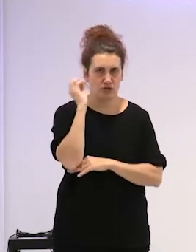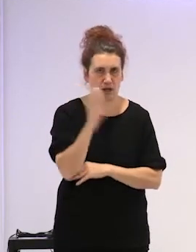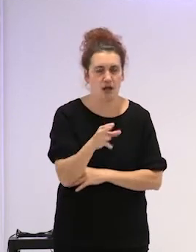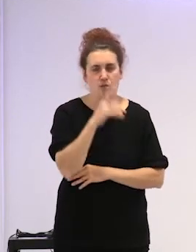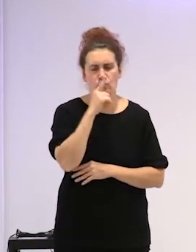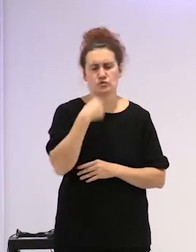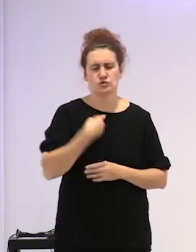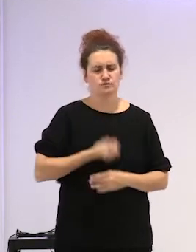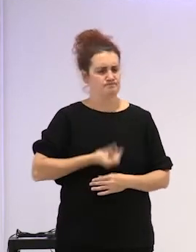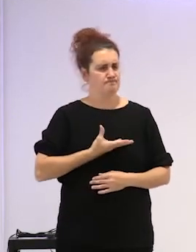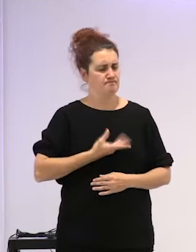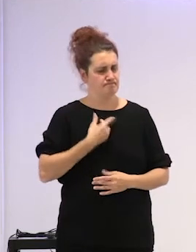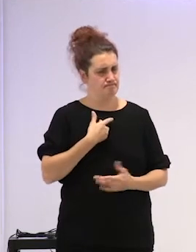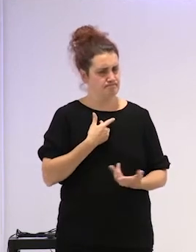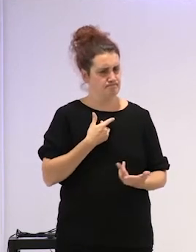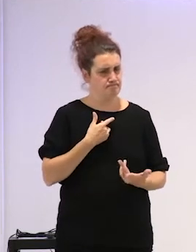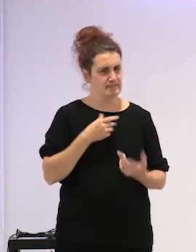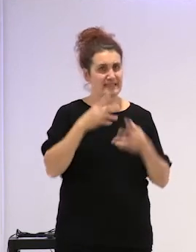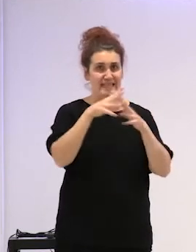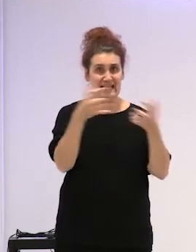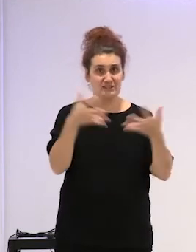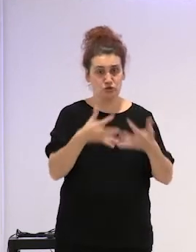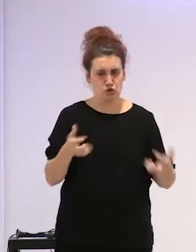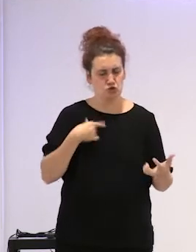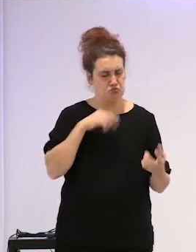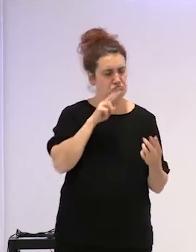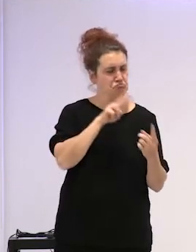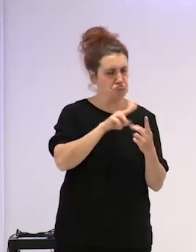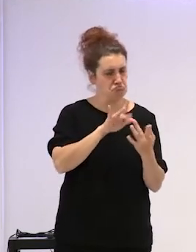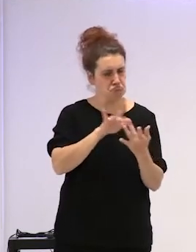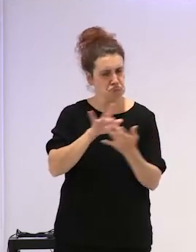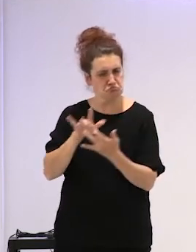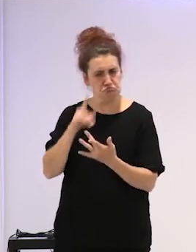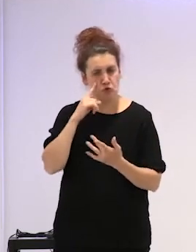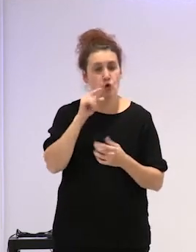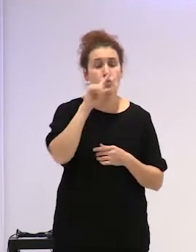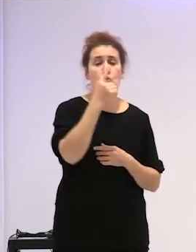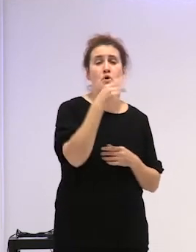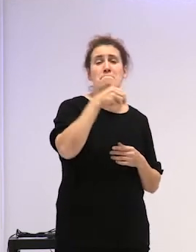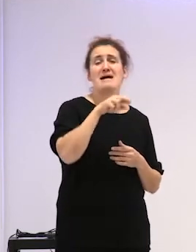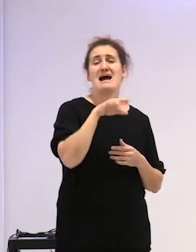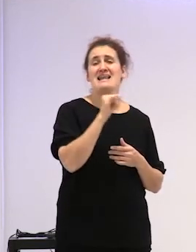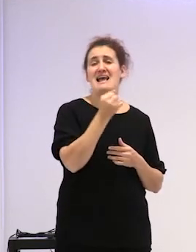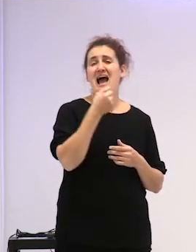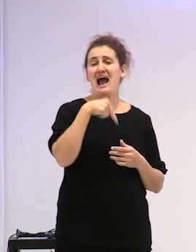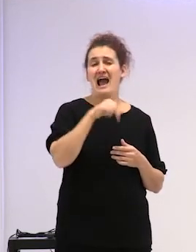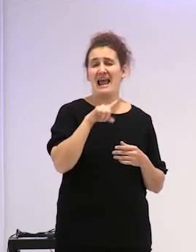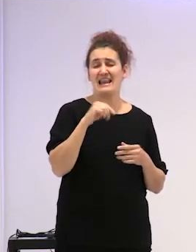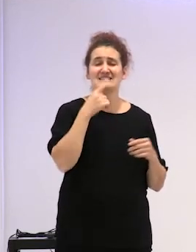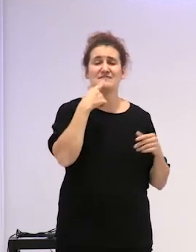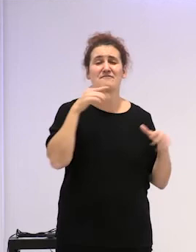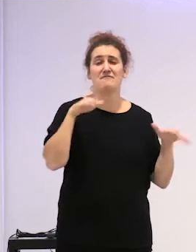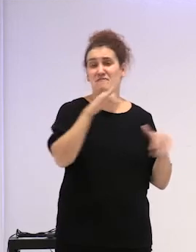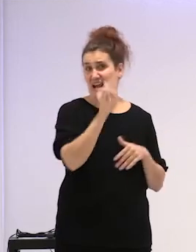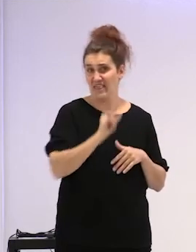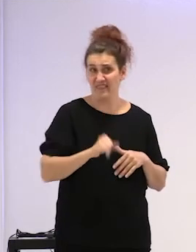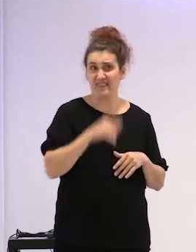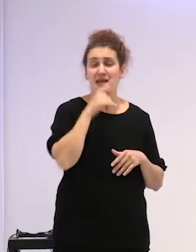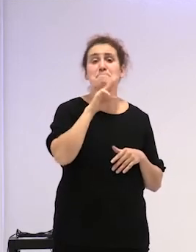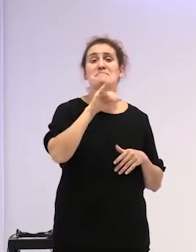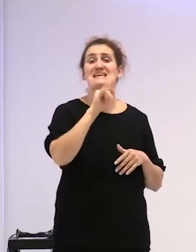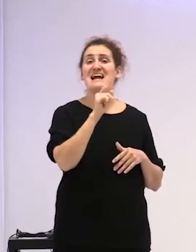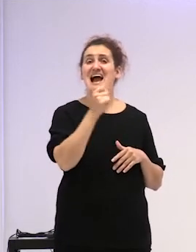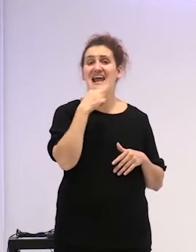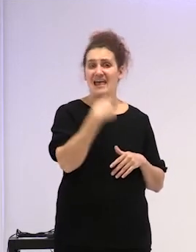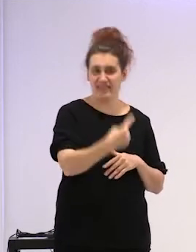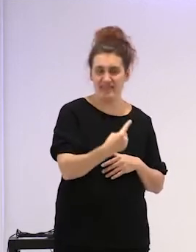me salieron al encuentro varios textos. Uno de María Ángeles Fernández en Pícara decía Los